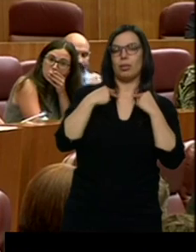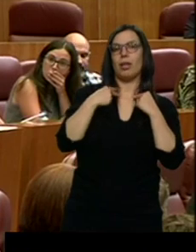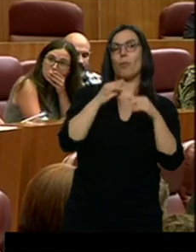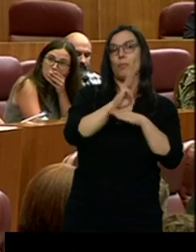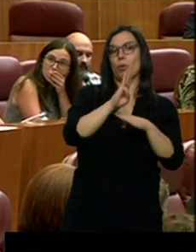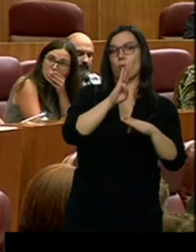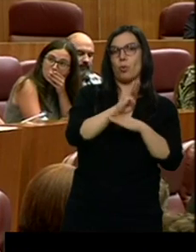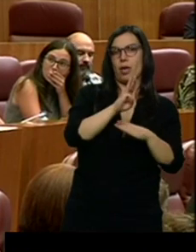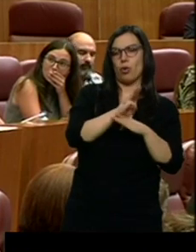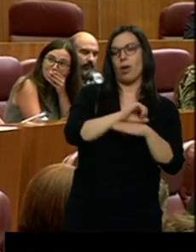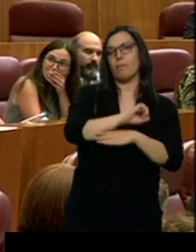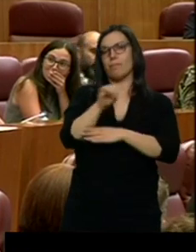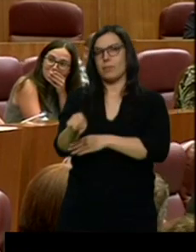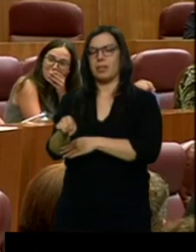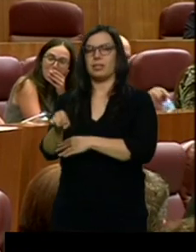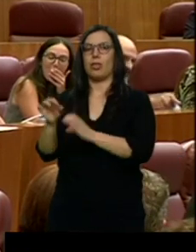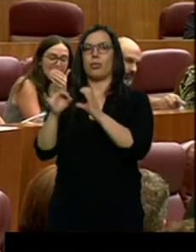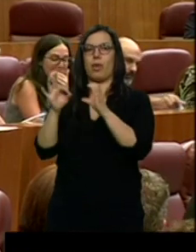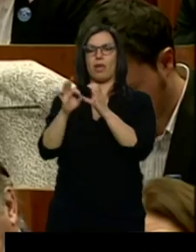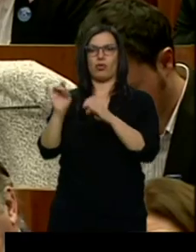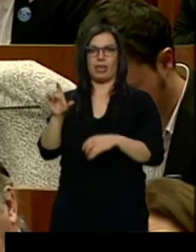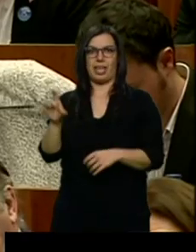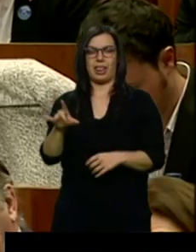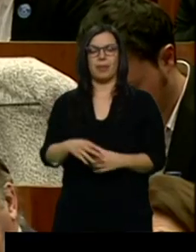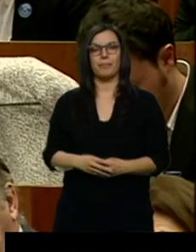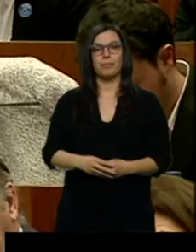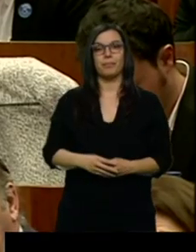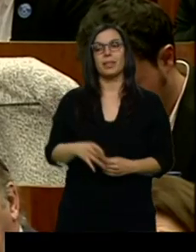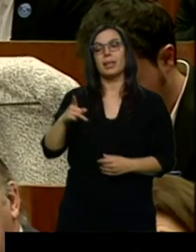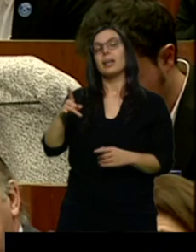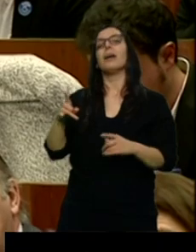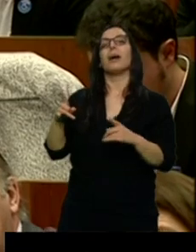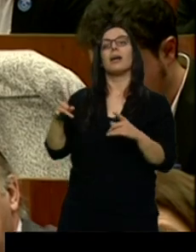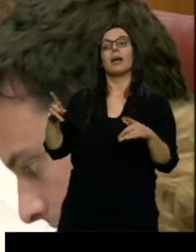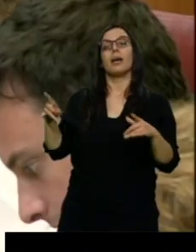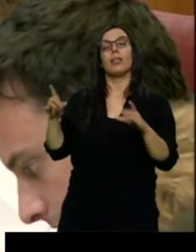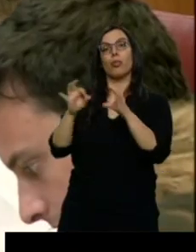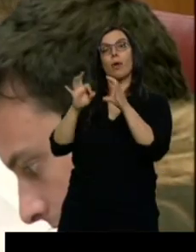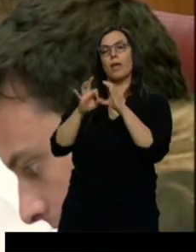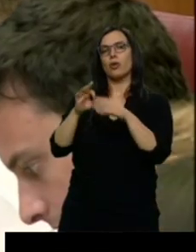Ciudadanos. El partido de Rivera quiere estudiar mesa por mesa hasta que acabe el plazo de alegaciones.